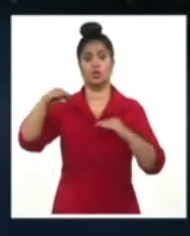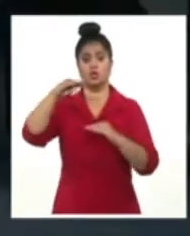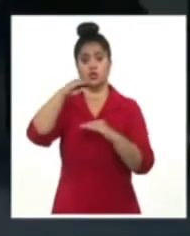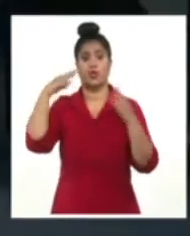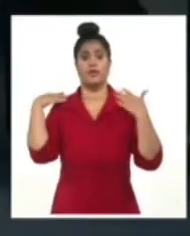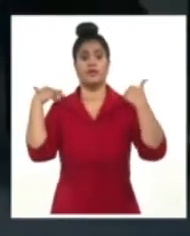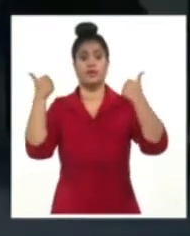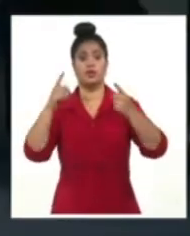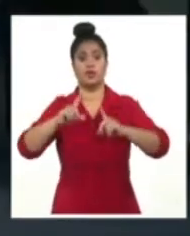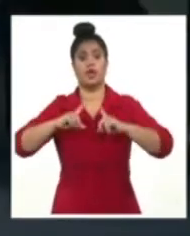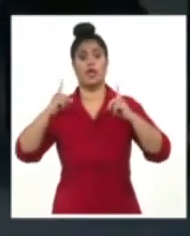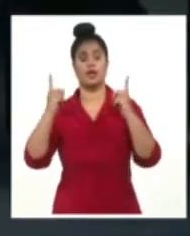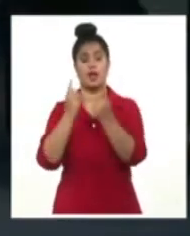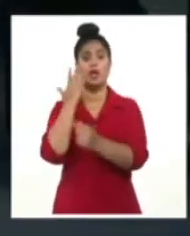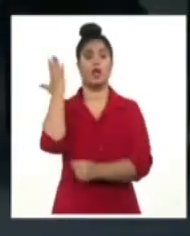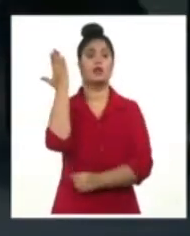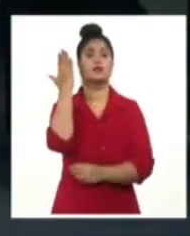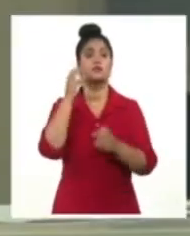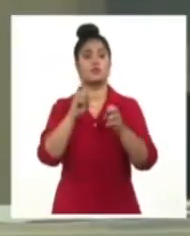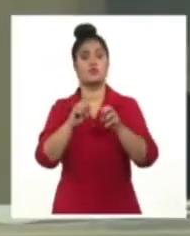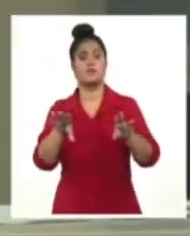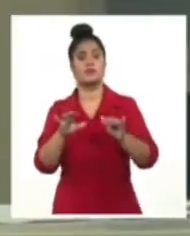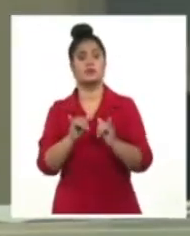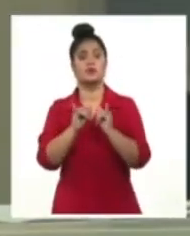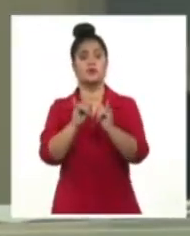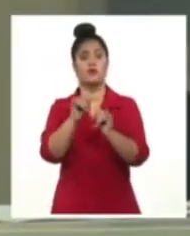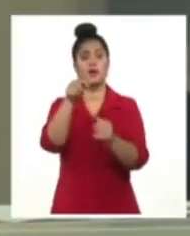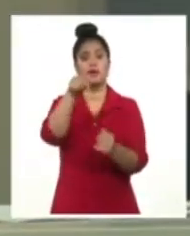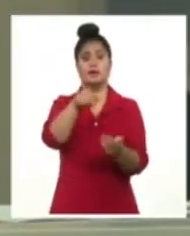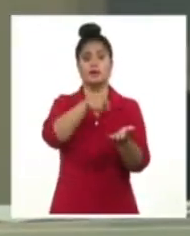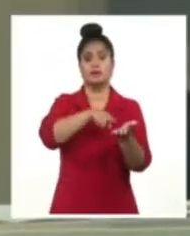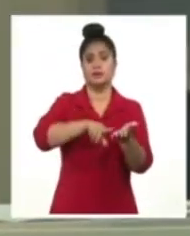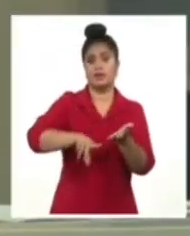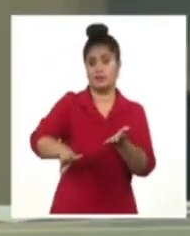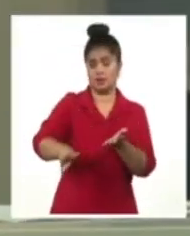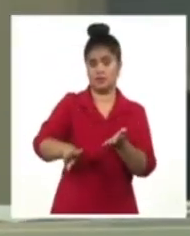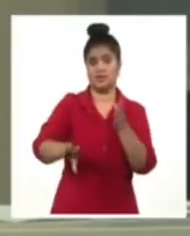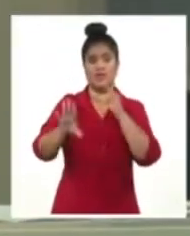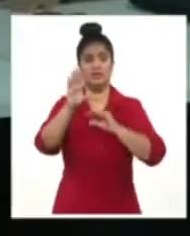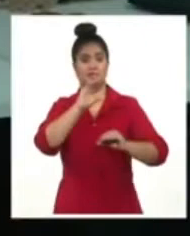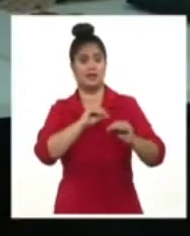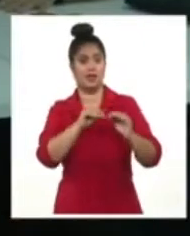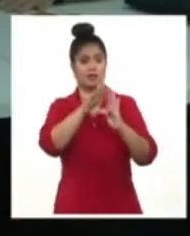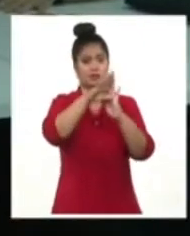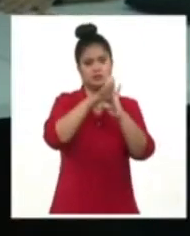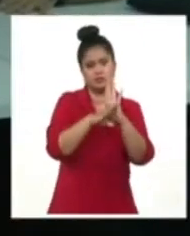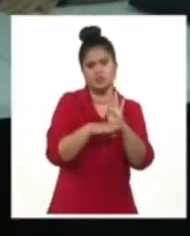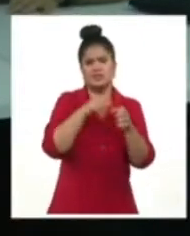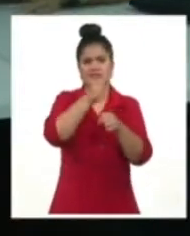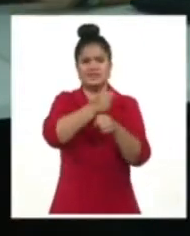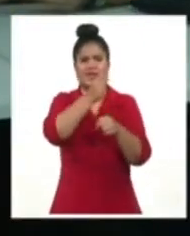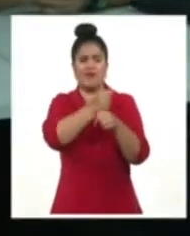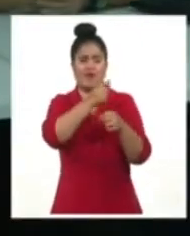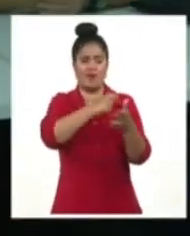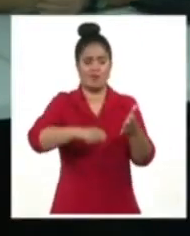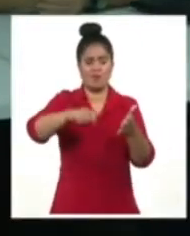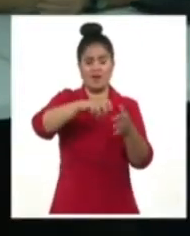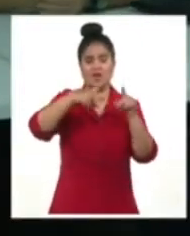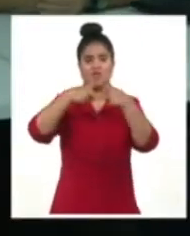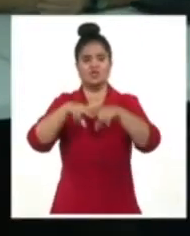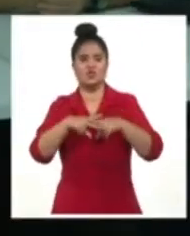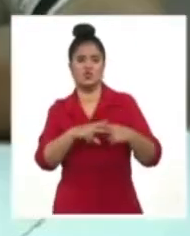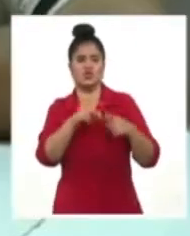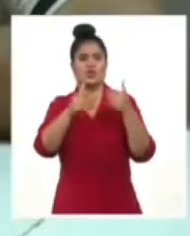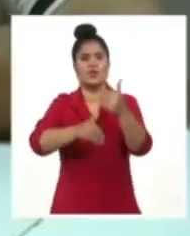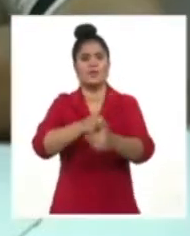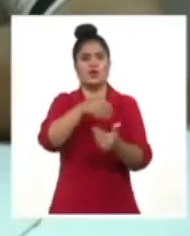Medio Ambiente del SIGMA, informó que esa provincia destaca por el sostenimiento de las acciones de gestión ambiental y la solución de problemáticas